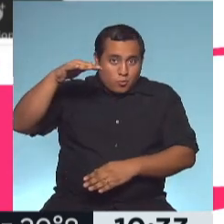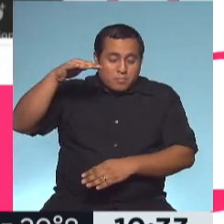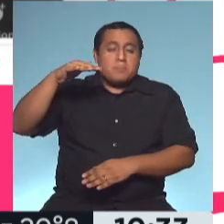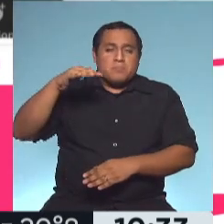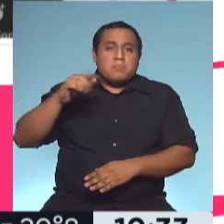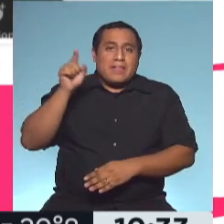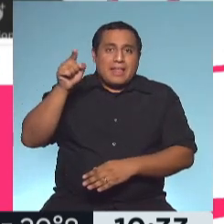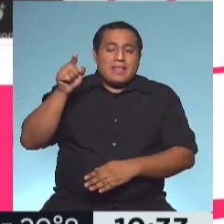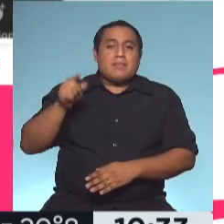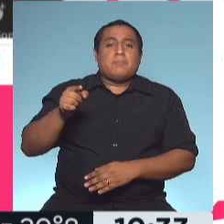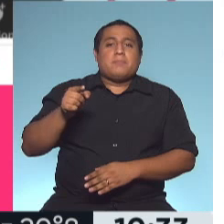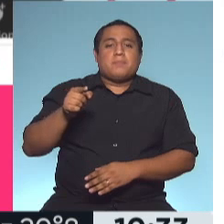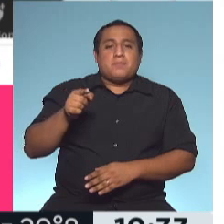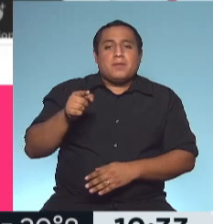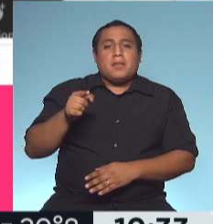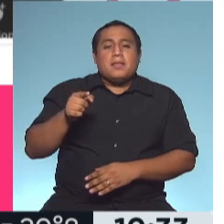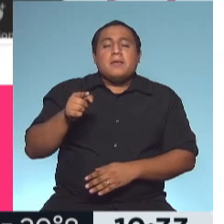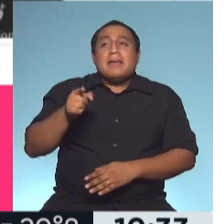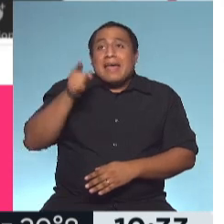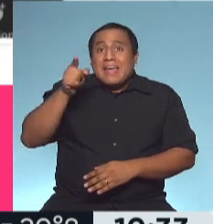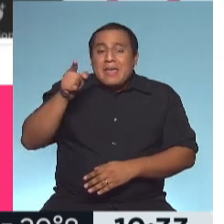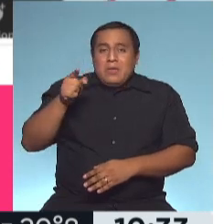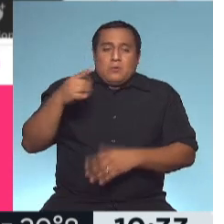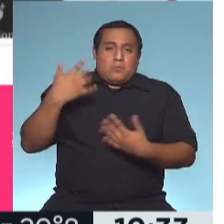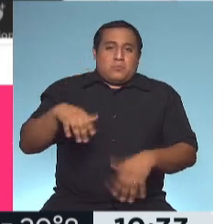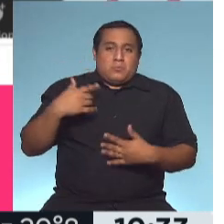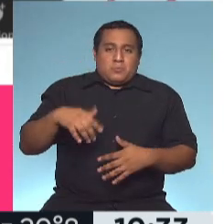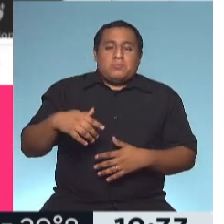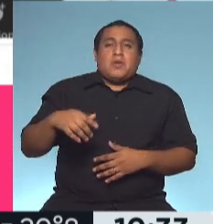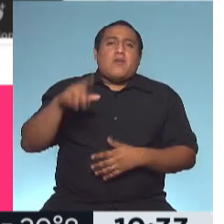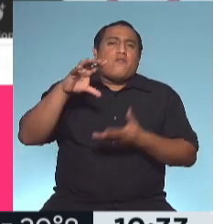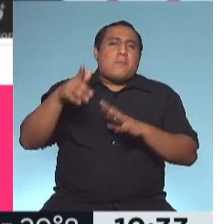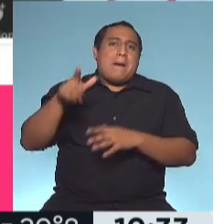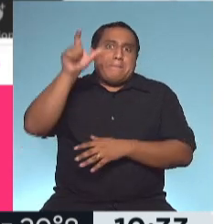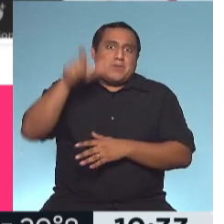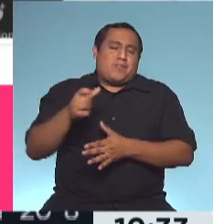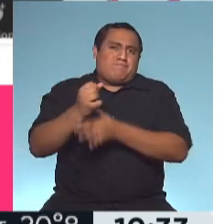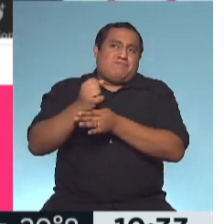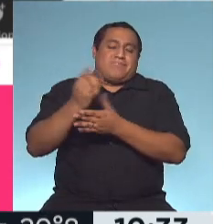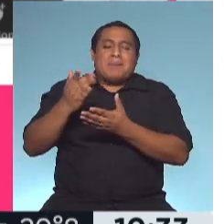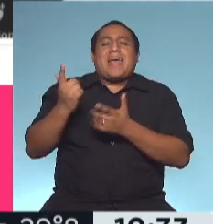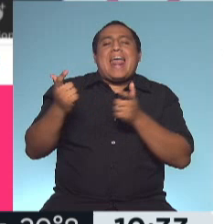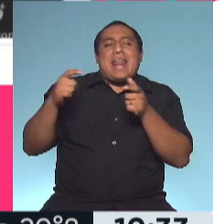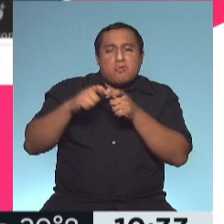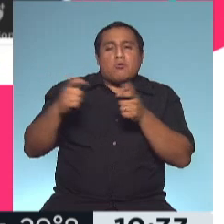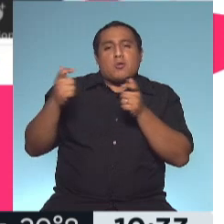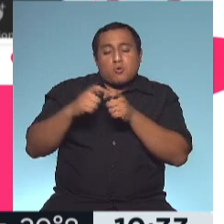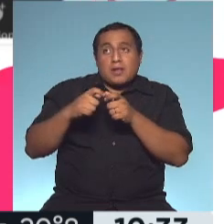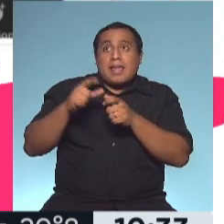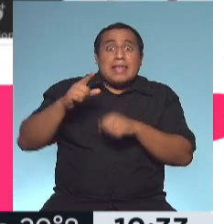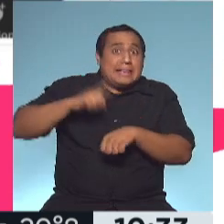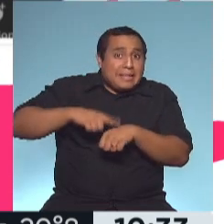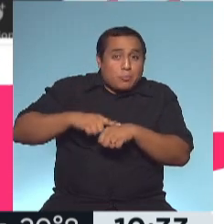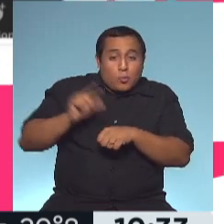además fue el hombre de la jornada, la persona de la jornada, así que entre reunión y reunión sí, tuve unos minutos para